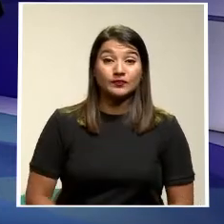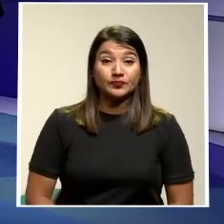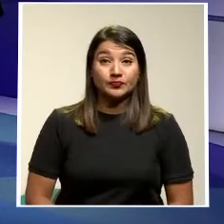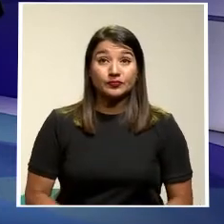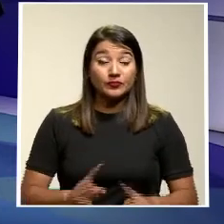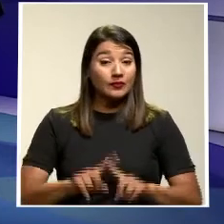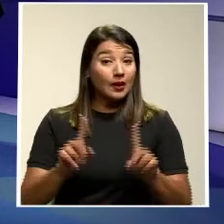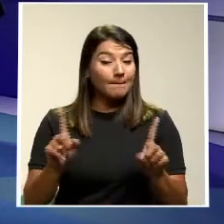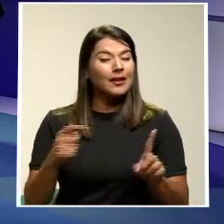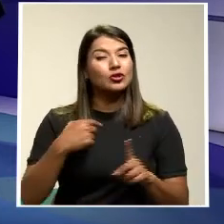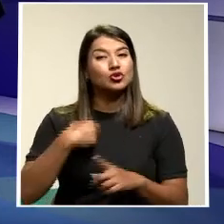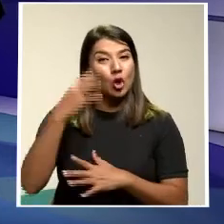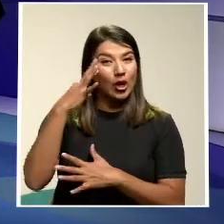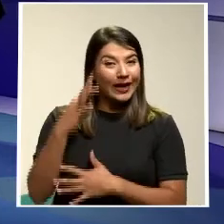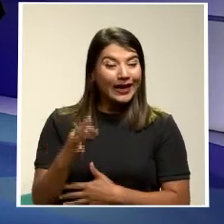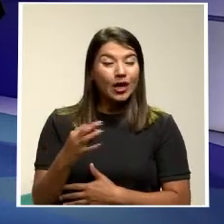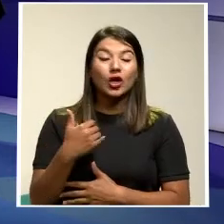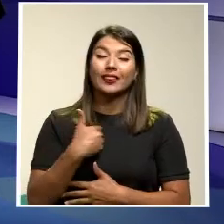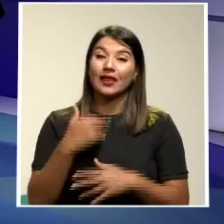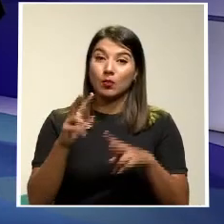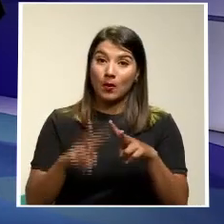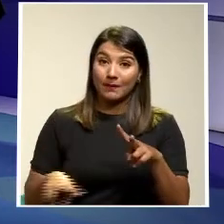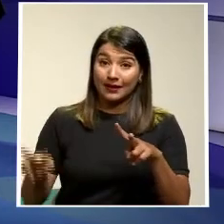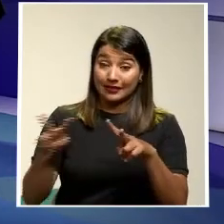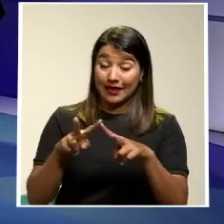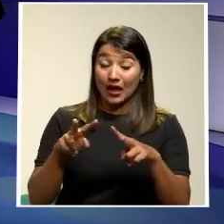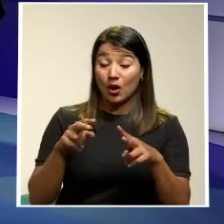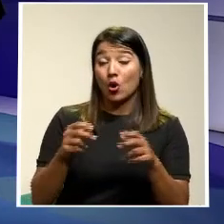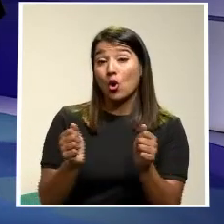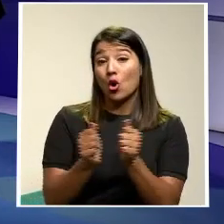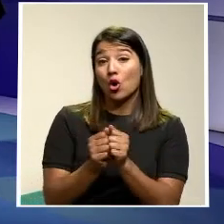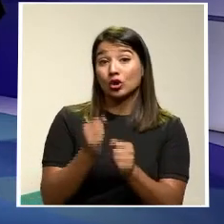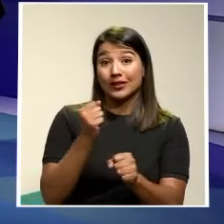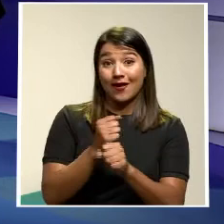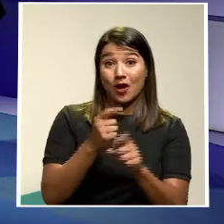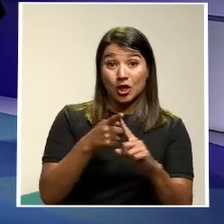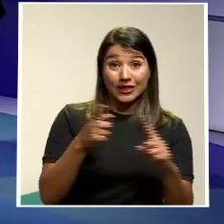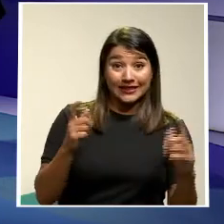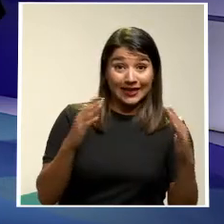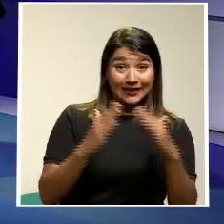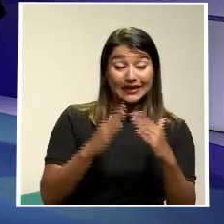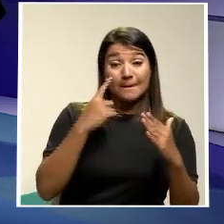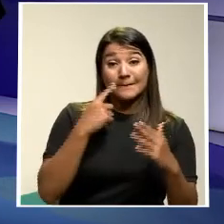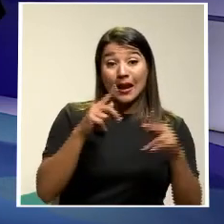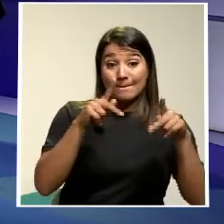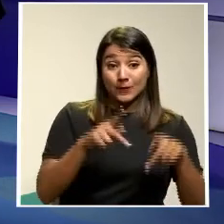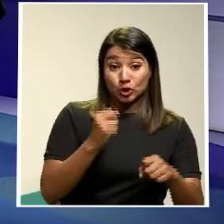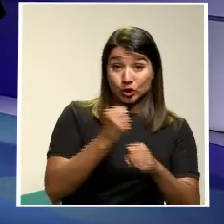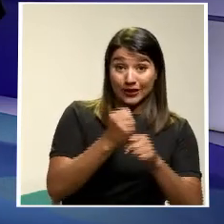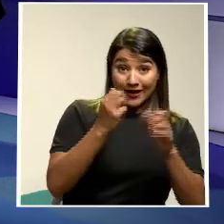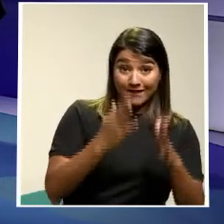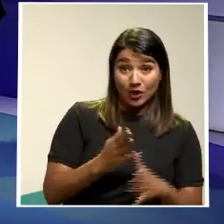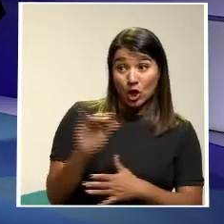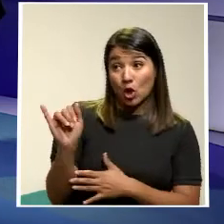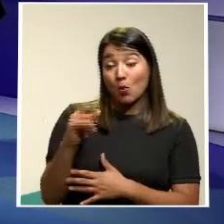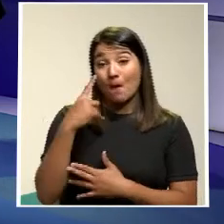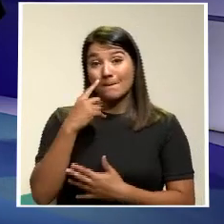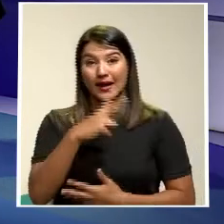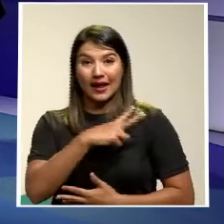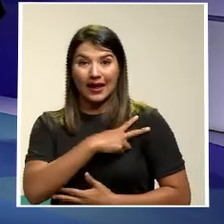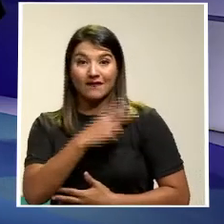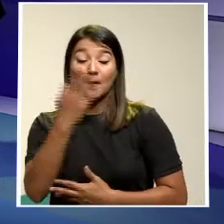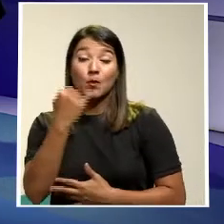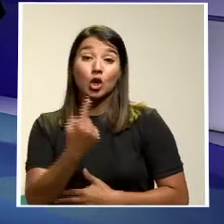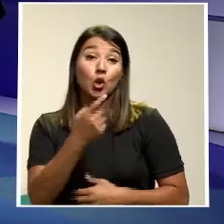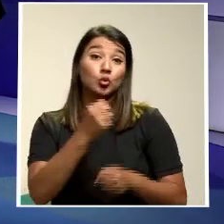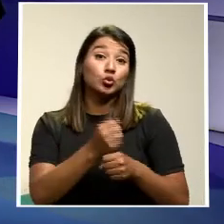Sin embargo Creo que hay ventajas En el teletrabajo Tanto para las personas Trabajadoras Como los empleadores El ahorro Que puede tener